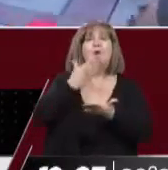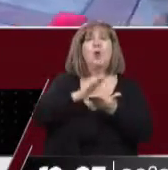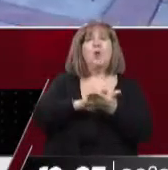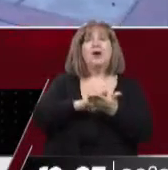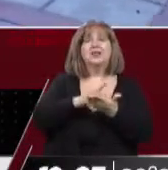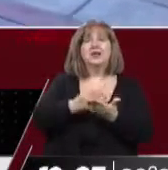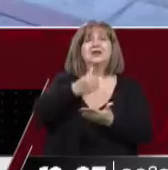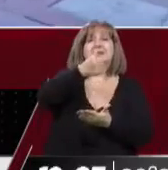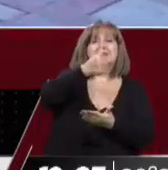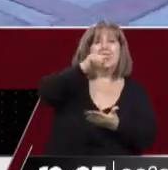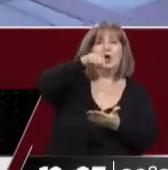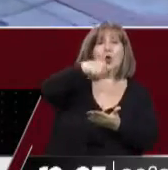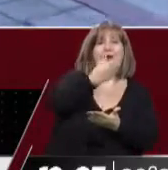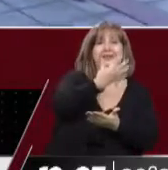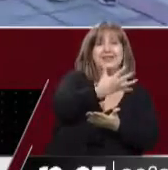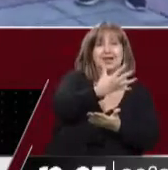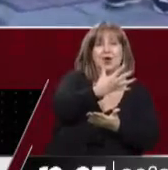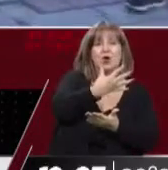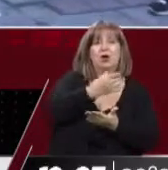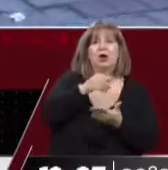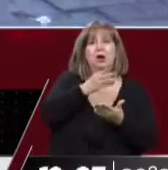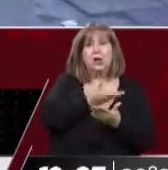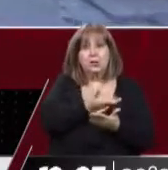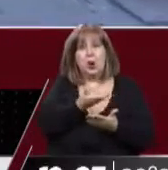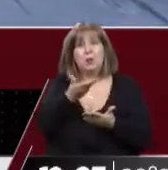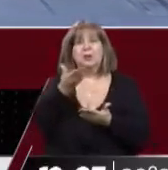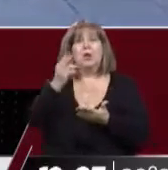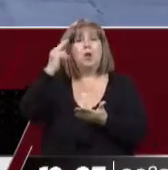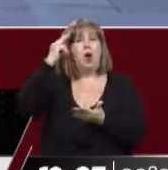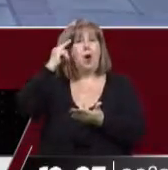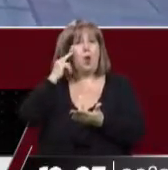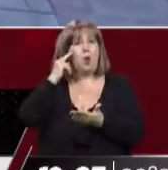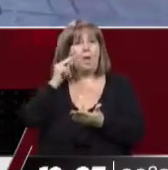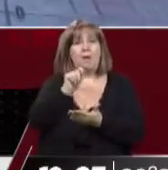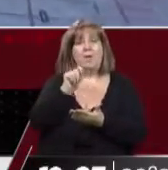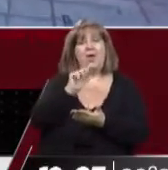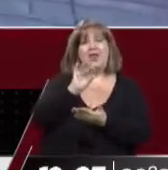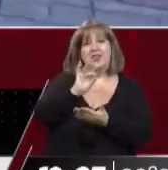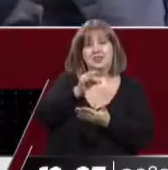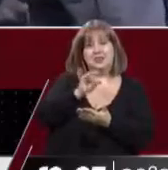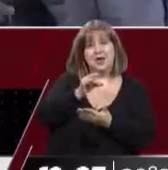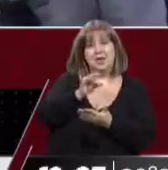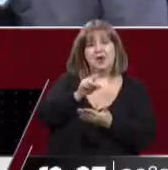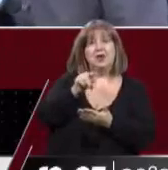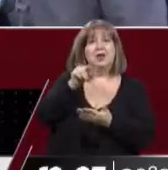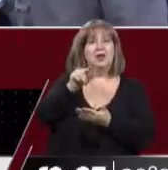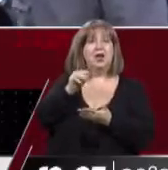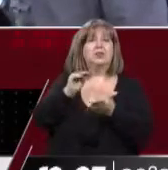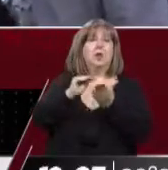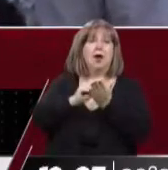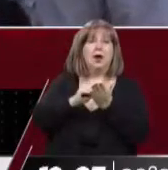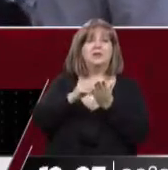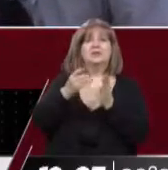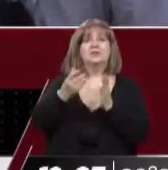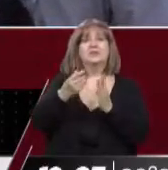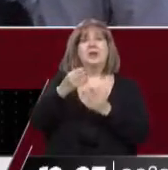estábamos en un 6,5, la hemos llevado un 9% en el mes de diciembre, y a esto, por supuesto, se integra también el